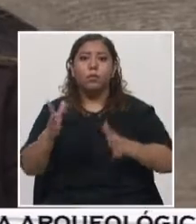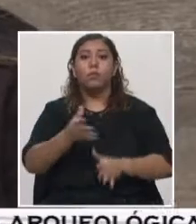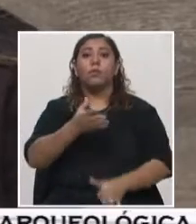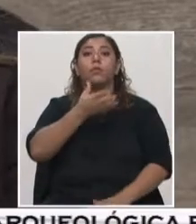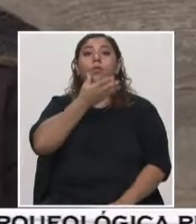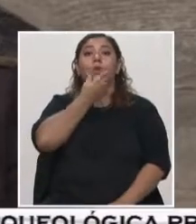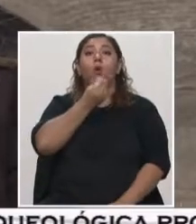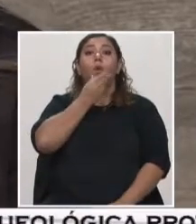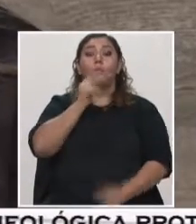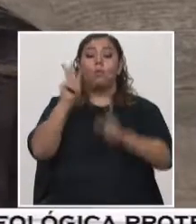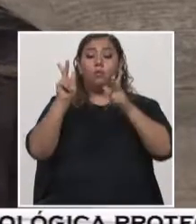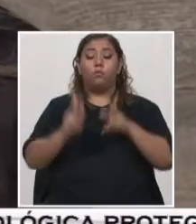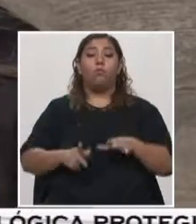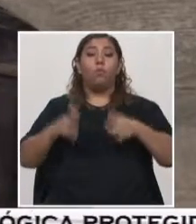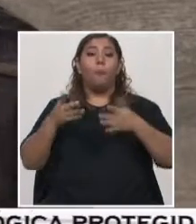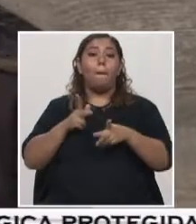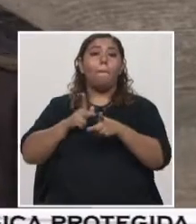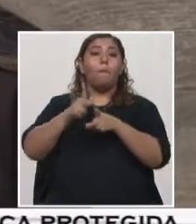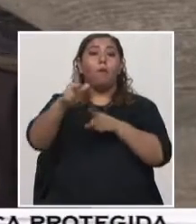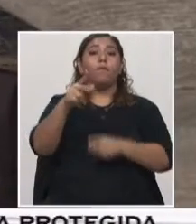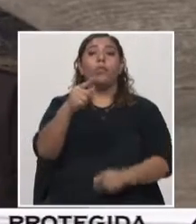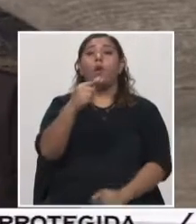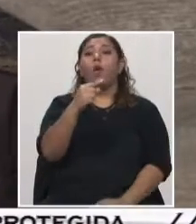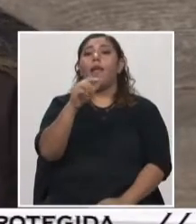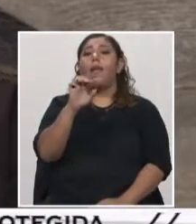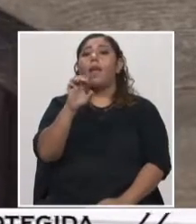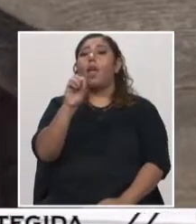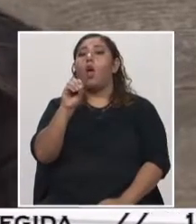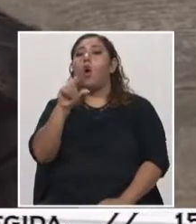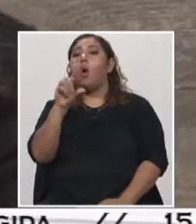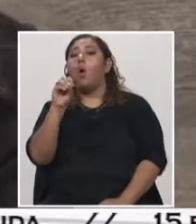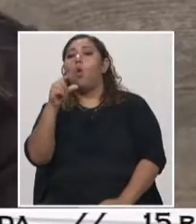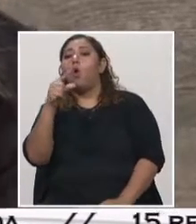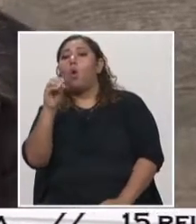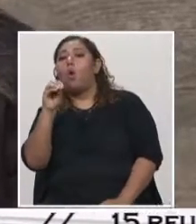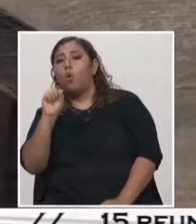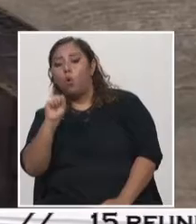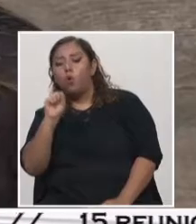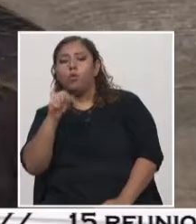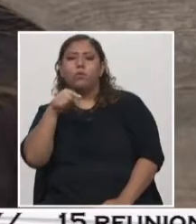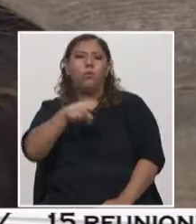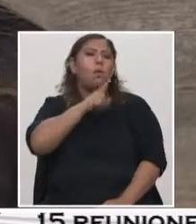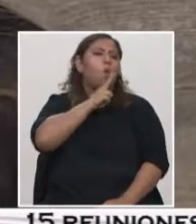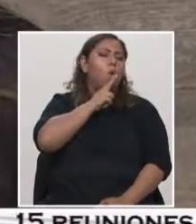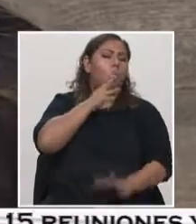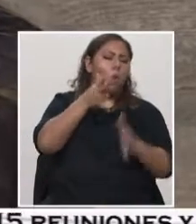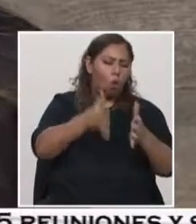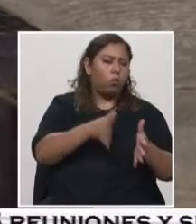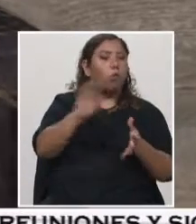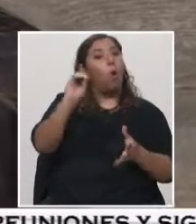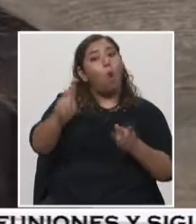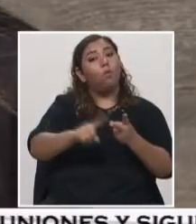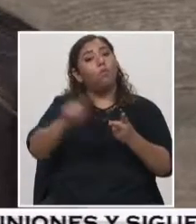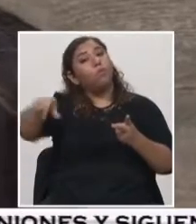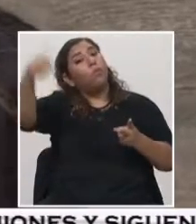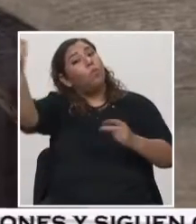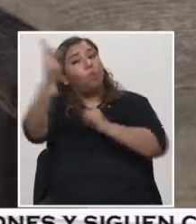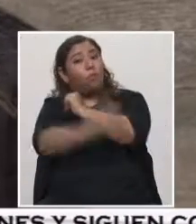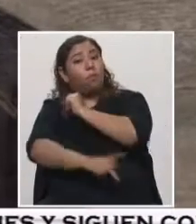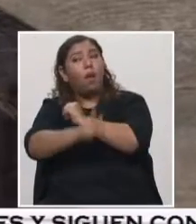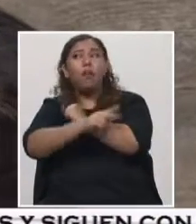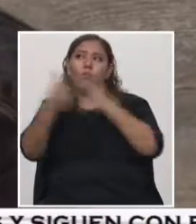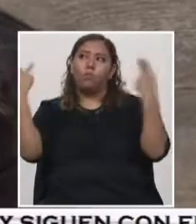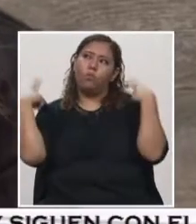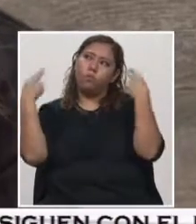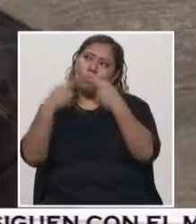dentro del país y algunos que vienen de otros países que están trabajando o directamente los hemos traído del